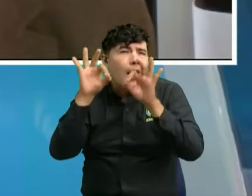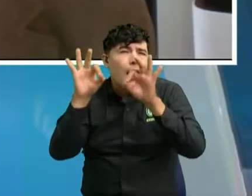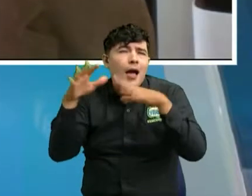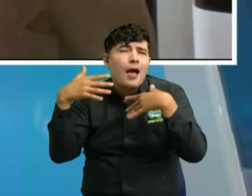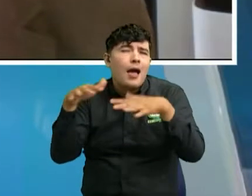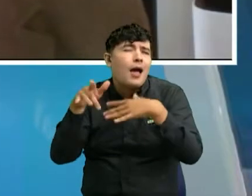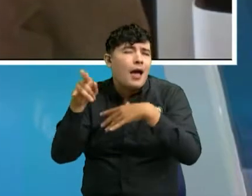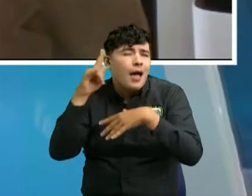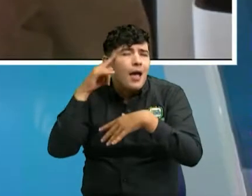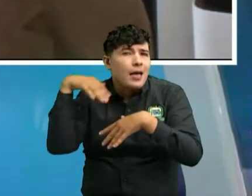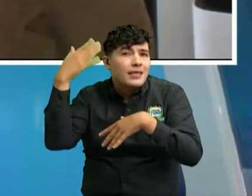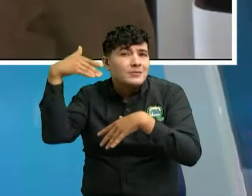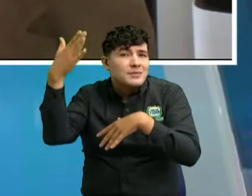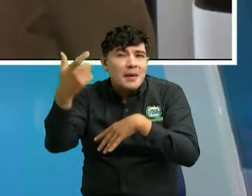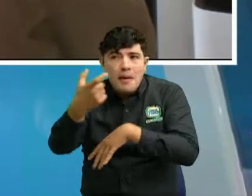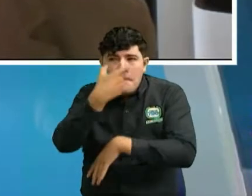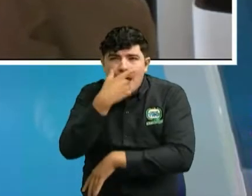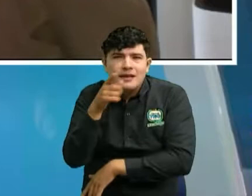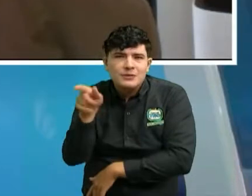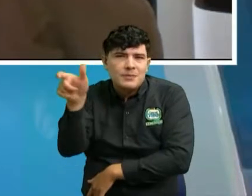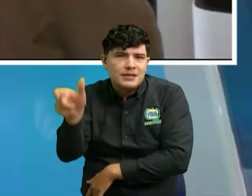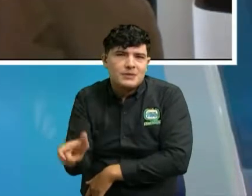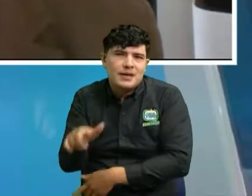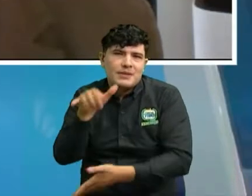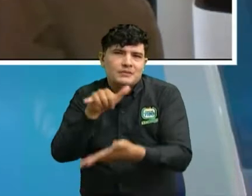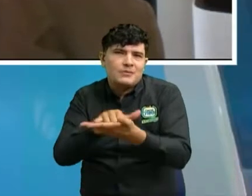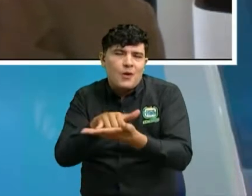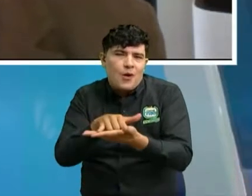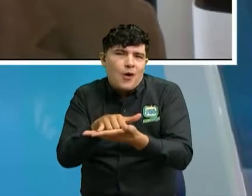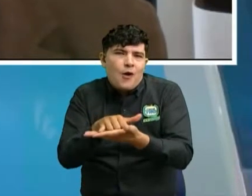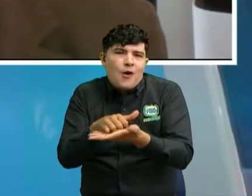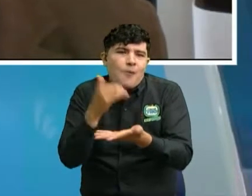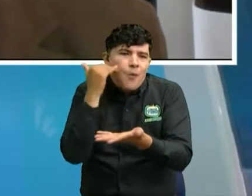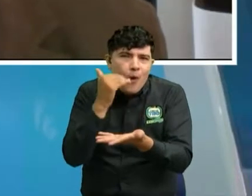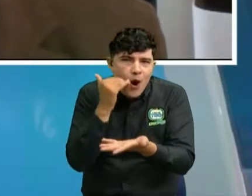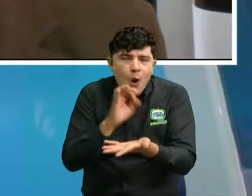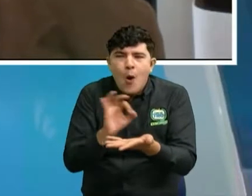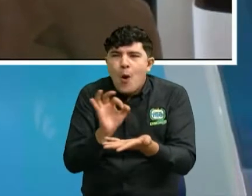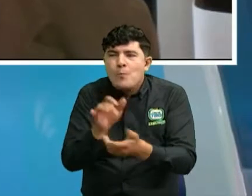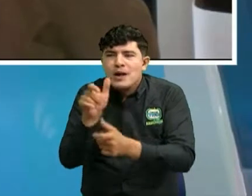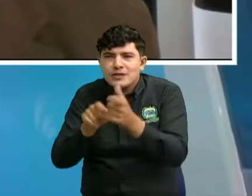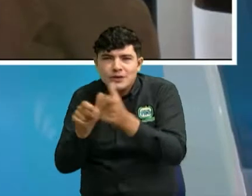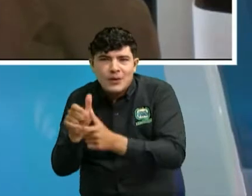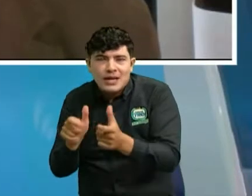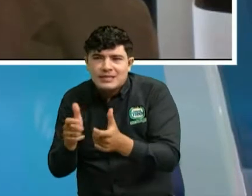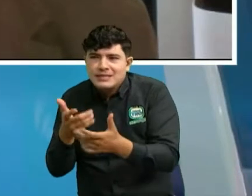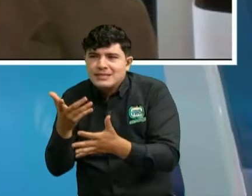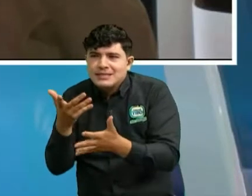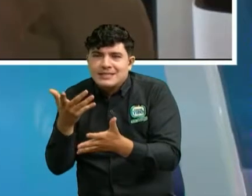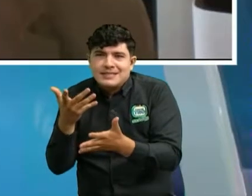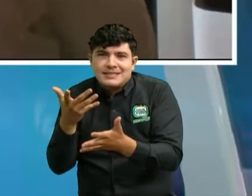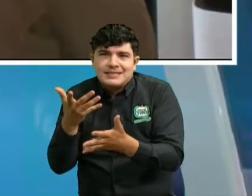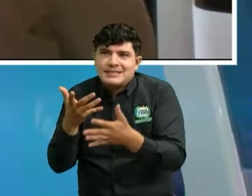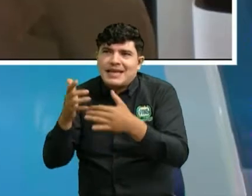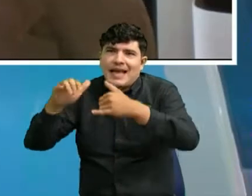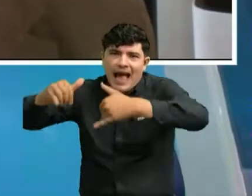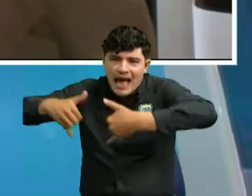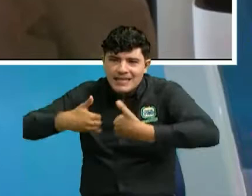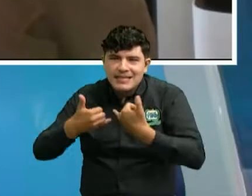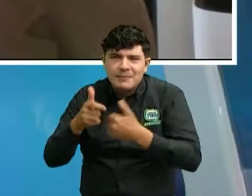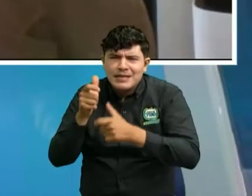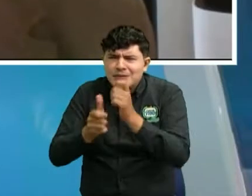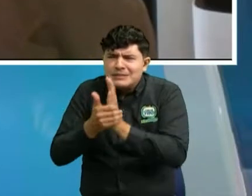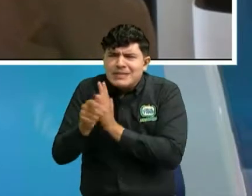y resulta muchas veces que es personas del mismo sexo que son maestros en la estafa e incluso